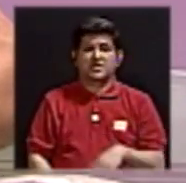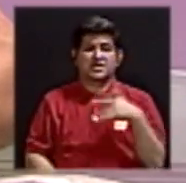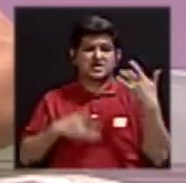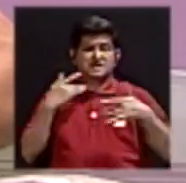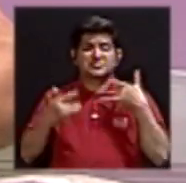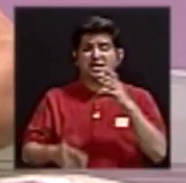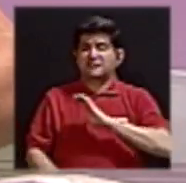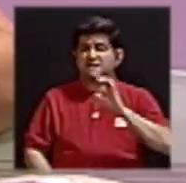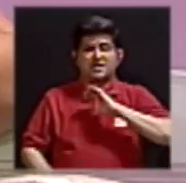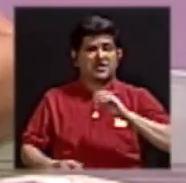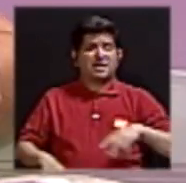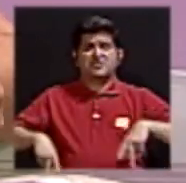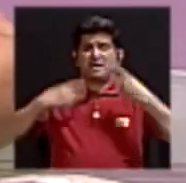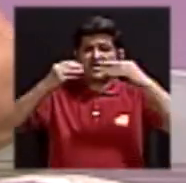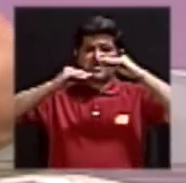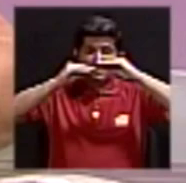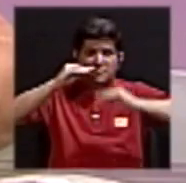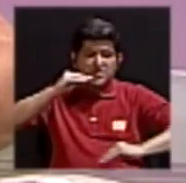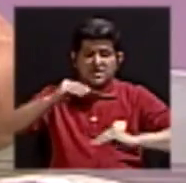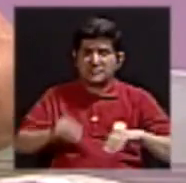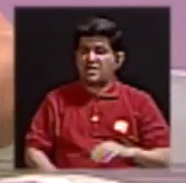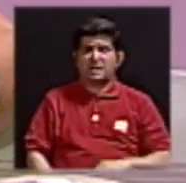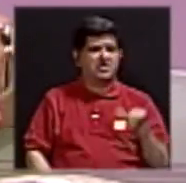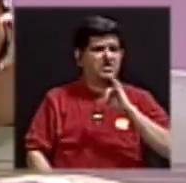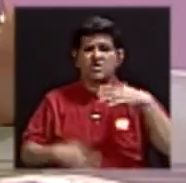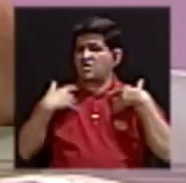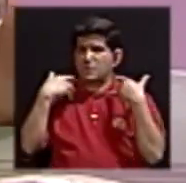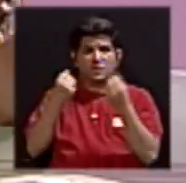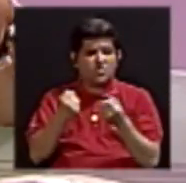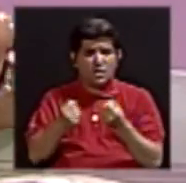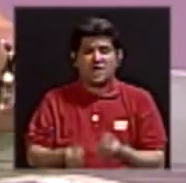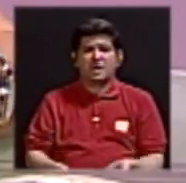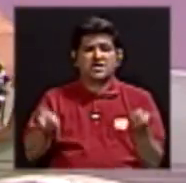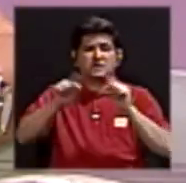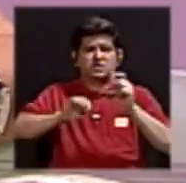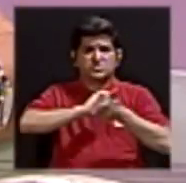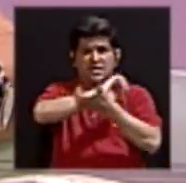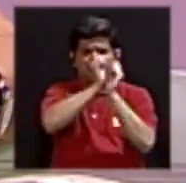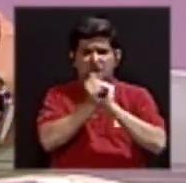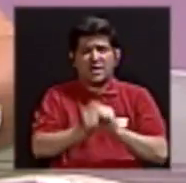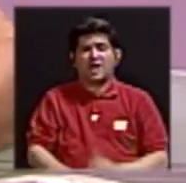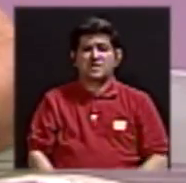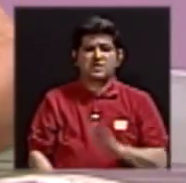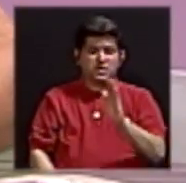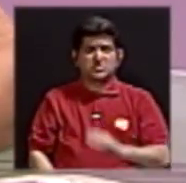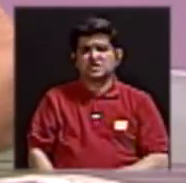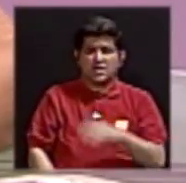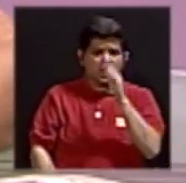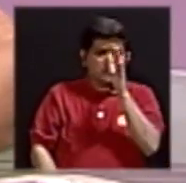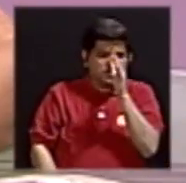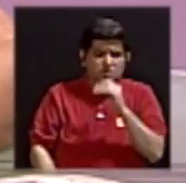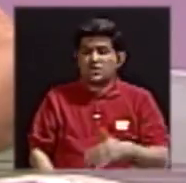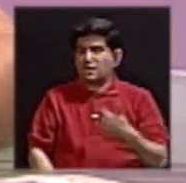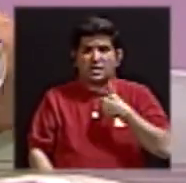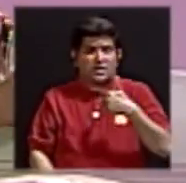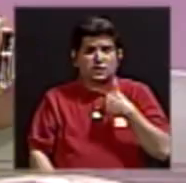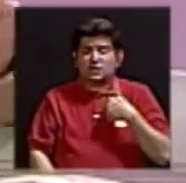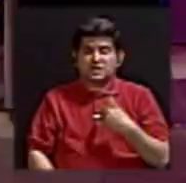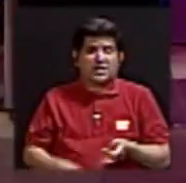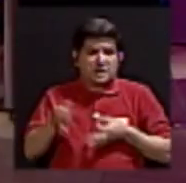perdido su calidad de vida, que su salud ya no es la misma, que suceden cambios en el humor, que para ellas no tienen explicación,